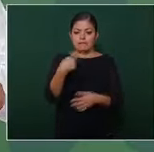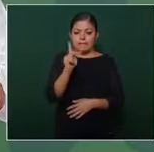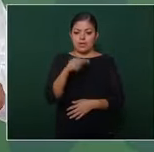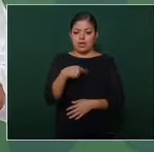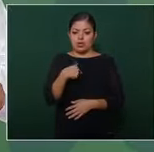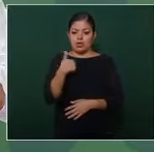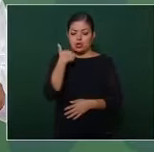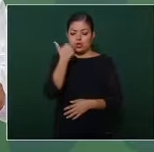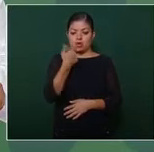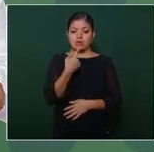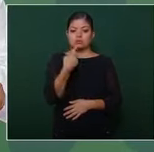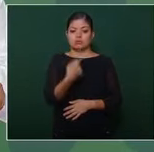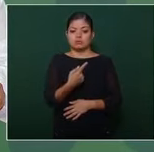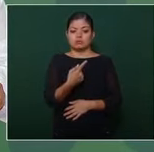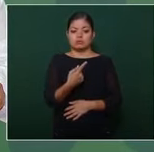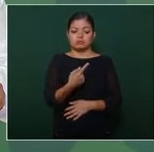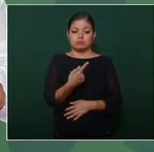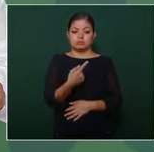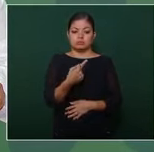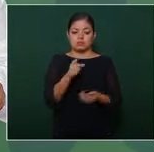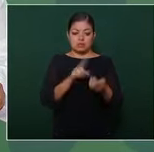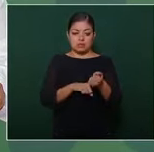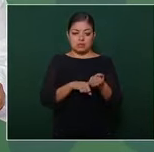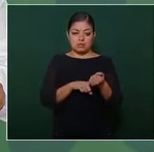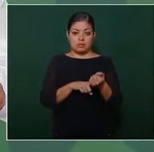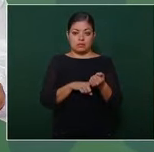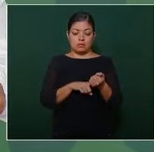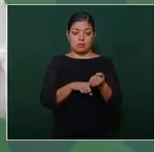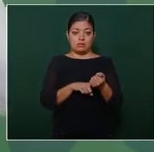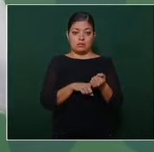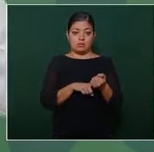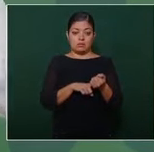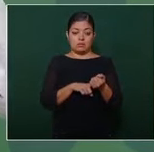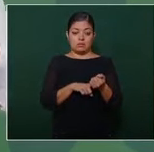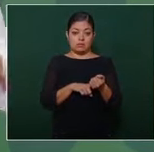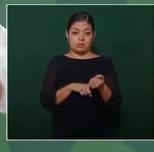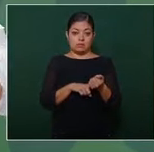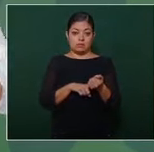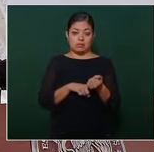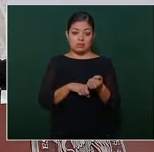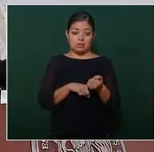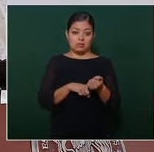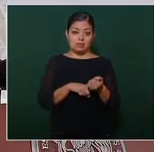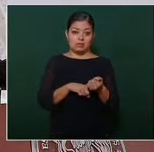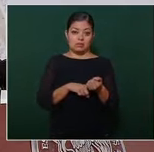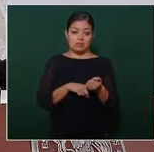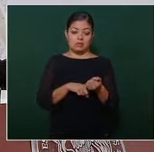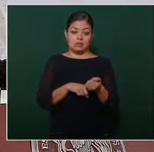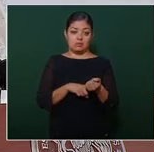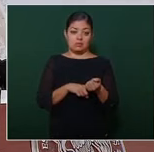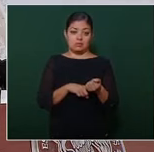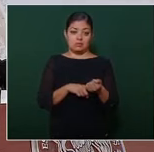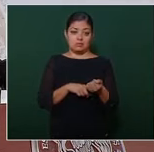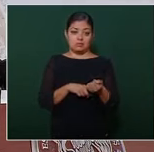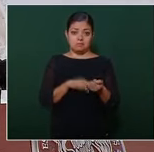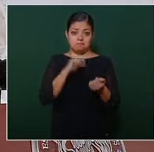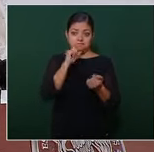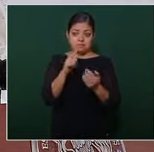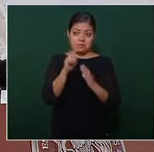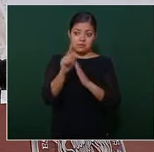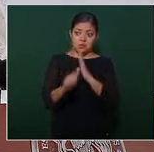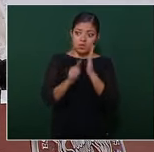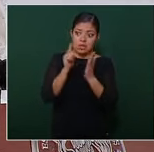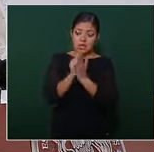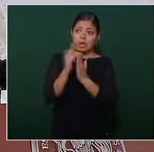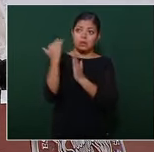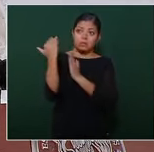pues las medidas que se habían tomado son las que establece también la ley y